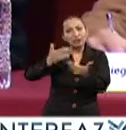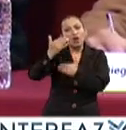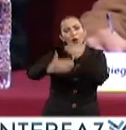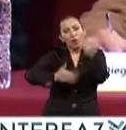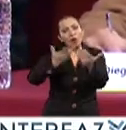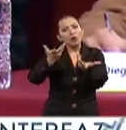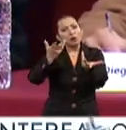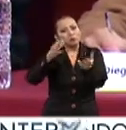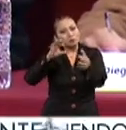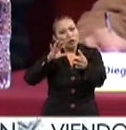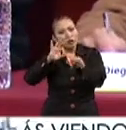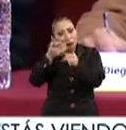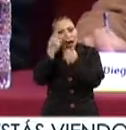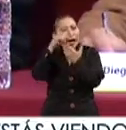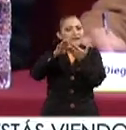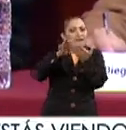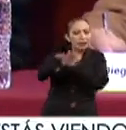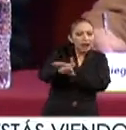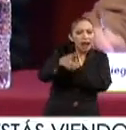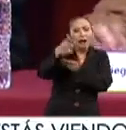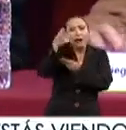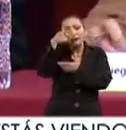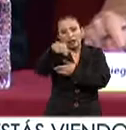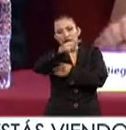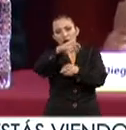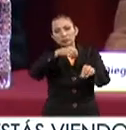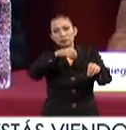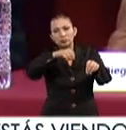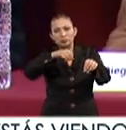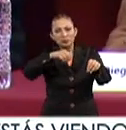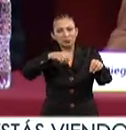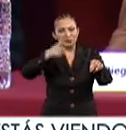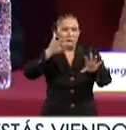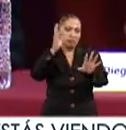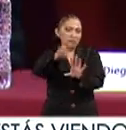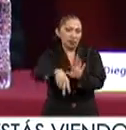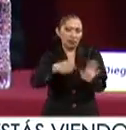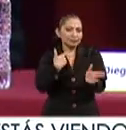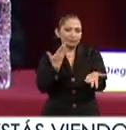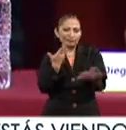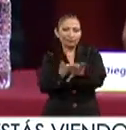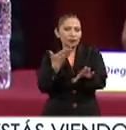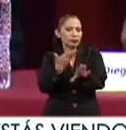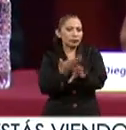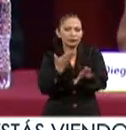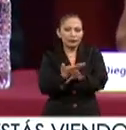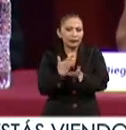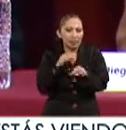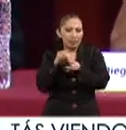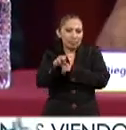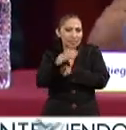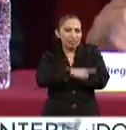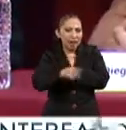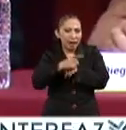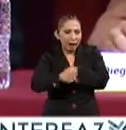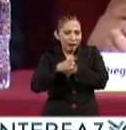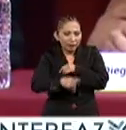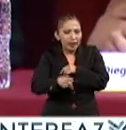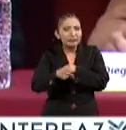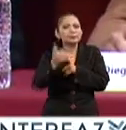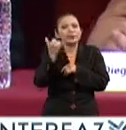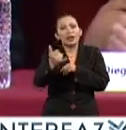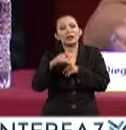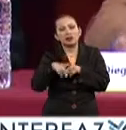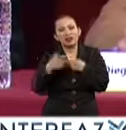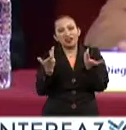mecanismos de prevención de estos movimientos que lamentablemente afectan y